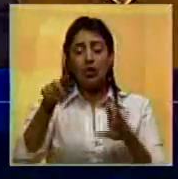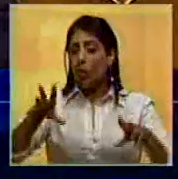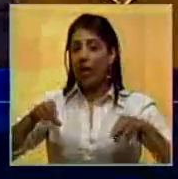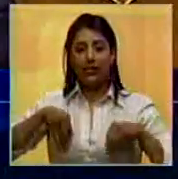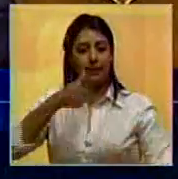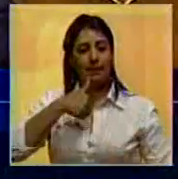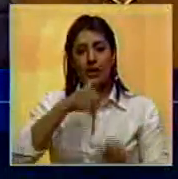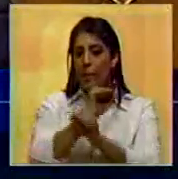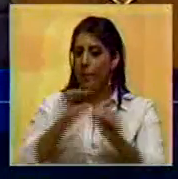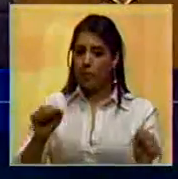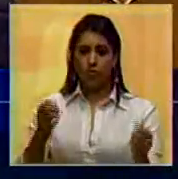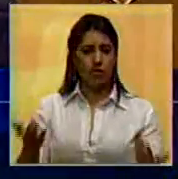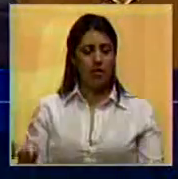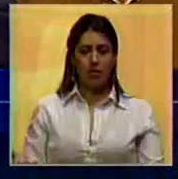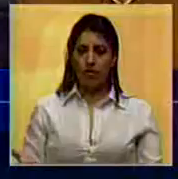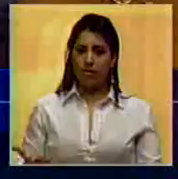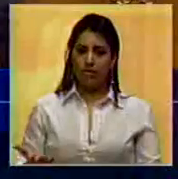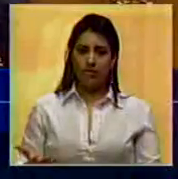inaceptable